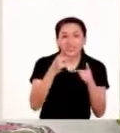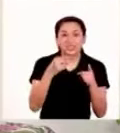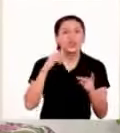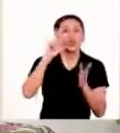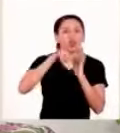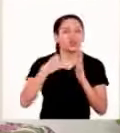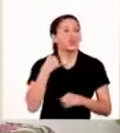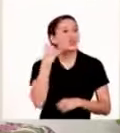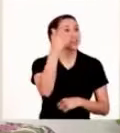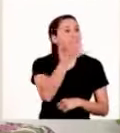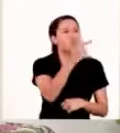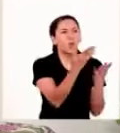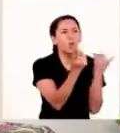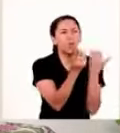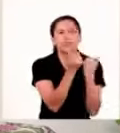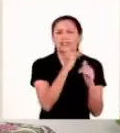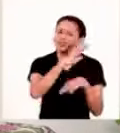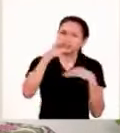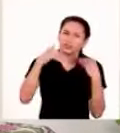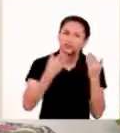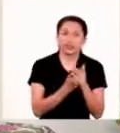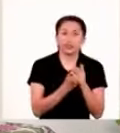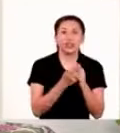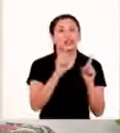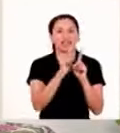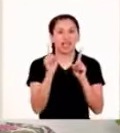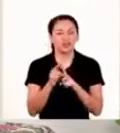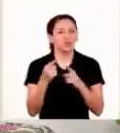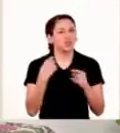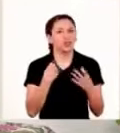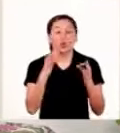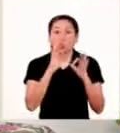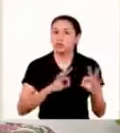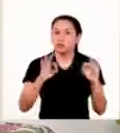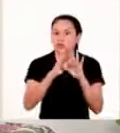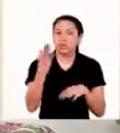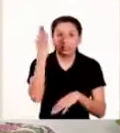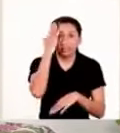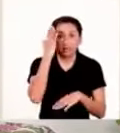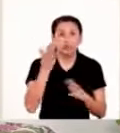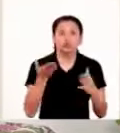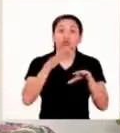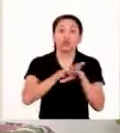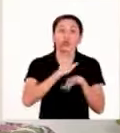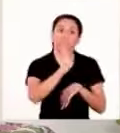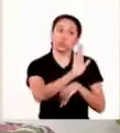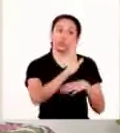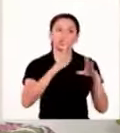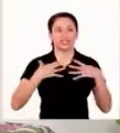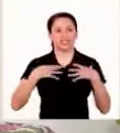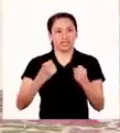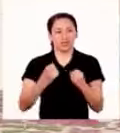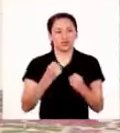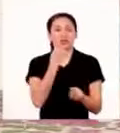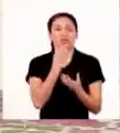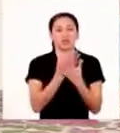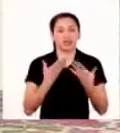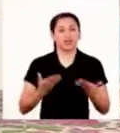cuenten todito. Así me aseguro de que no se me pase ningún dato sobre su salud y bienestar.